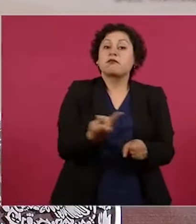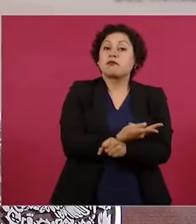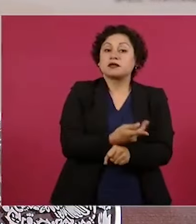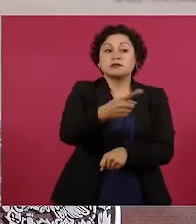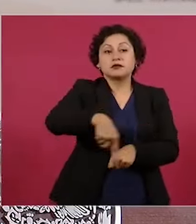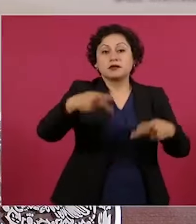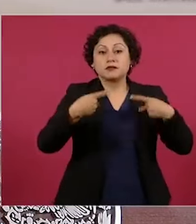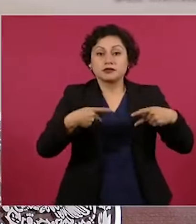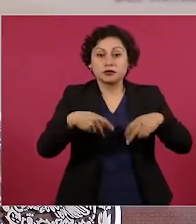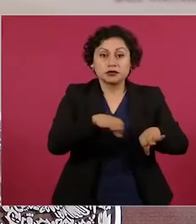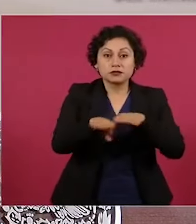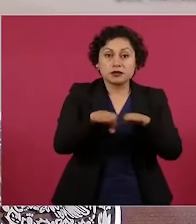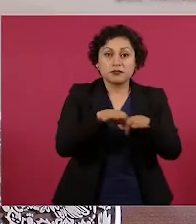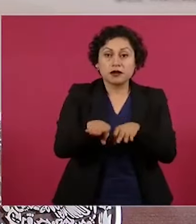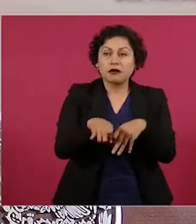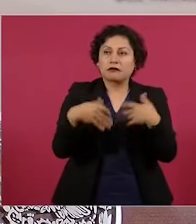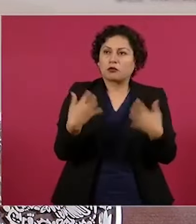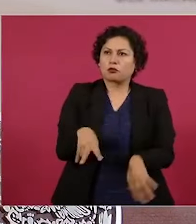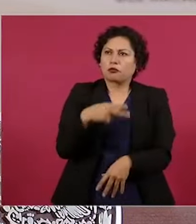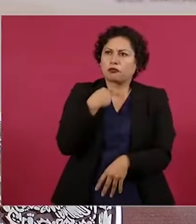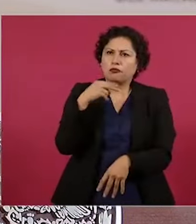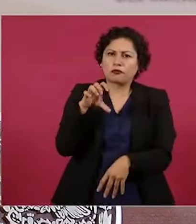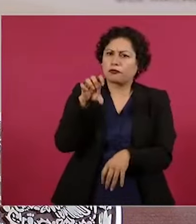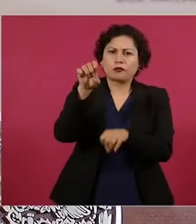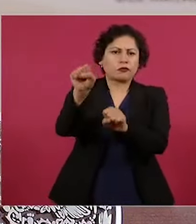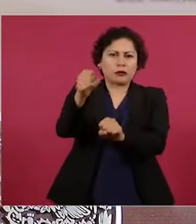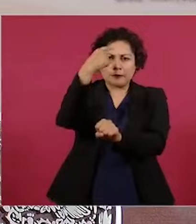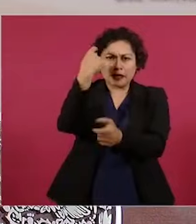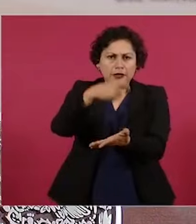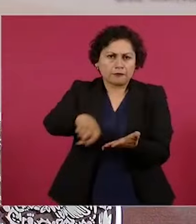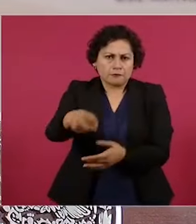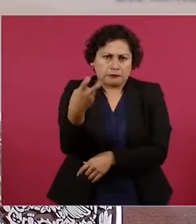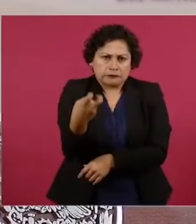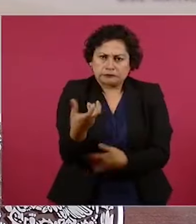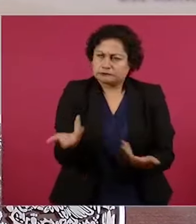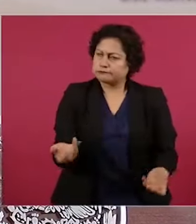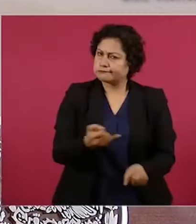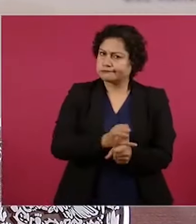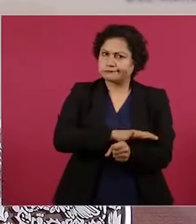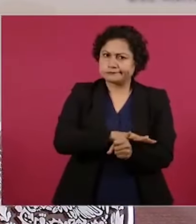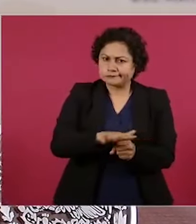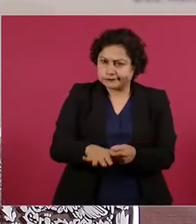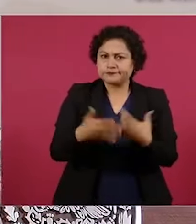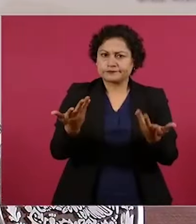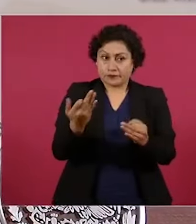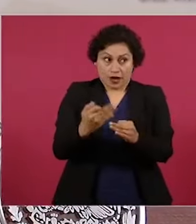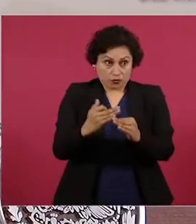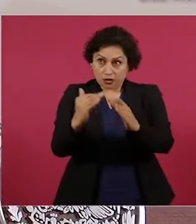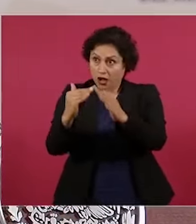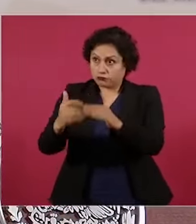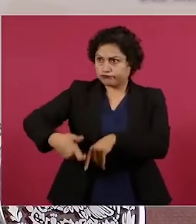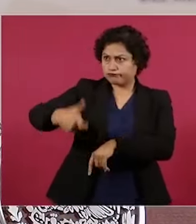trabajadores no puedan alcanzar un crédito de ese monto o de los montos de las viviendas que existen.